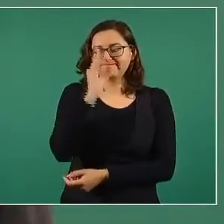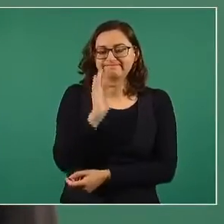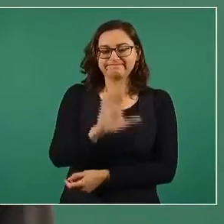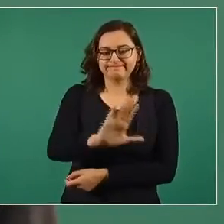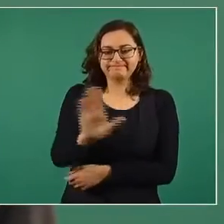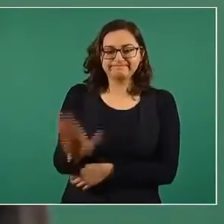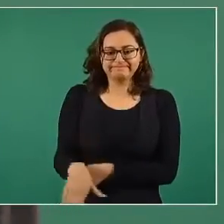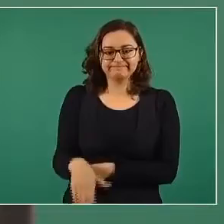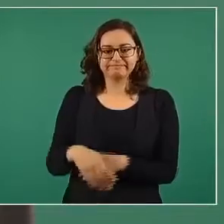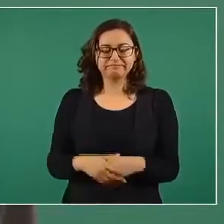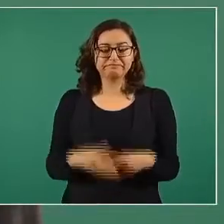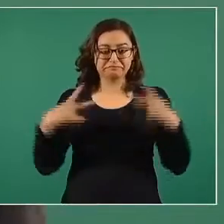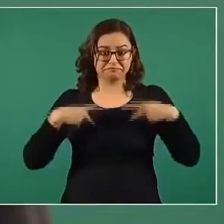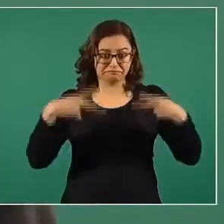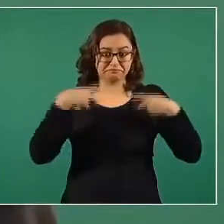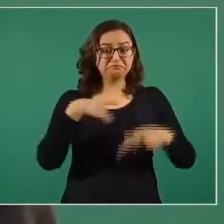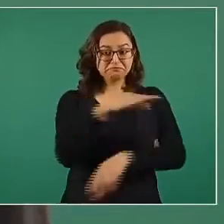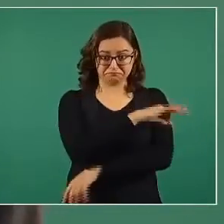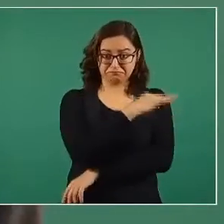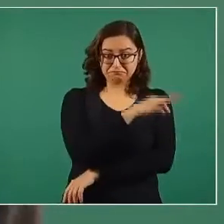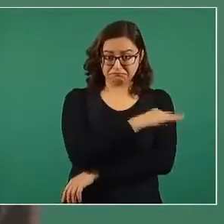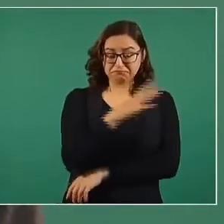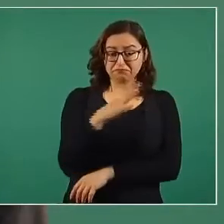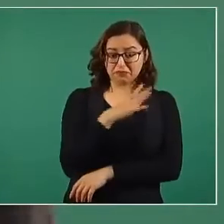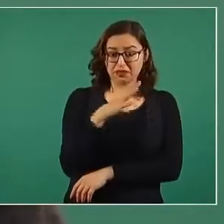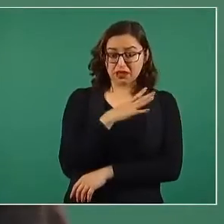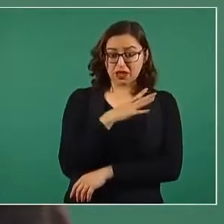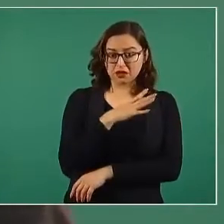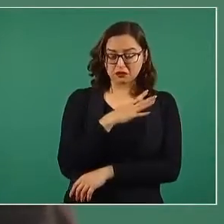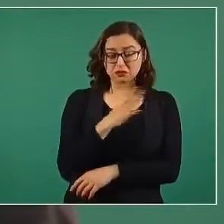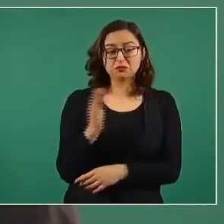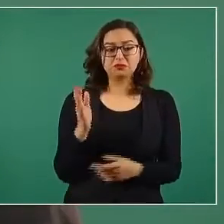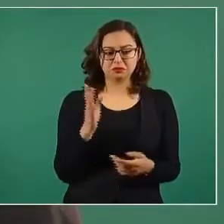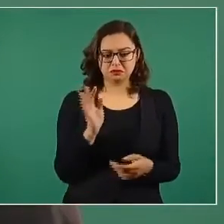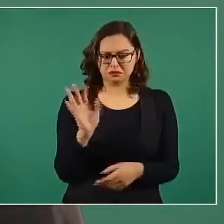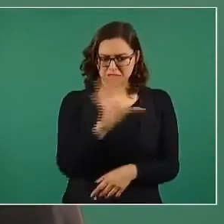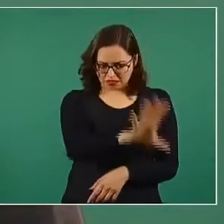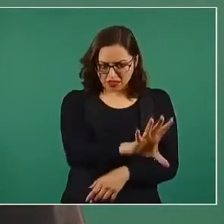Quien está vacunado puede ir incluso al hospital,